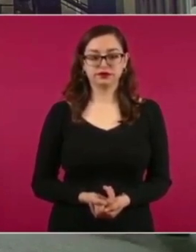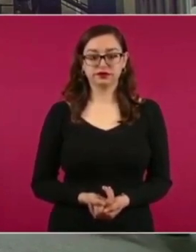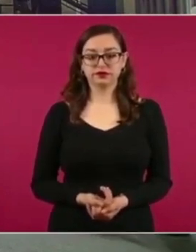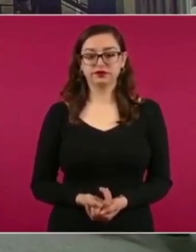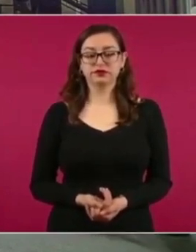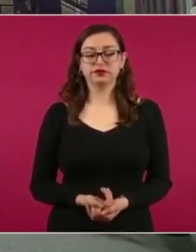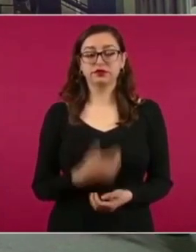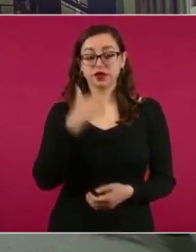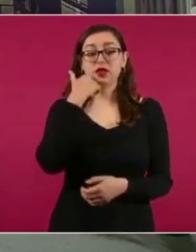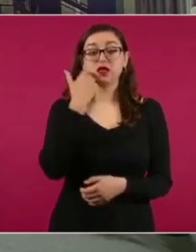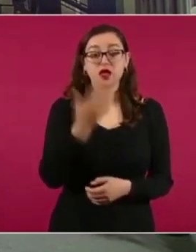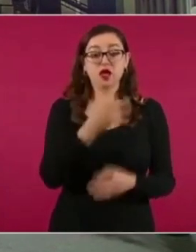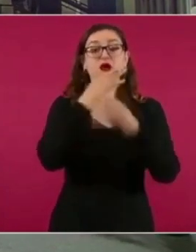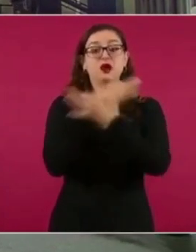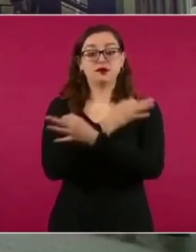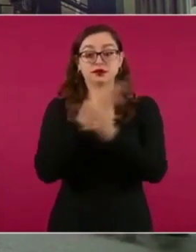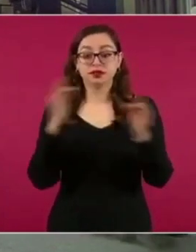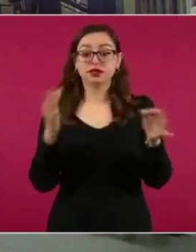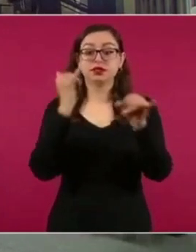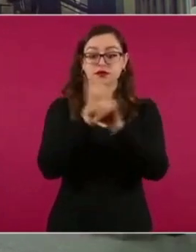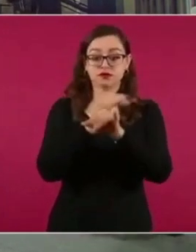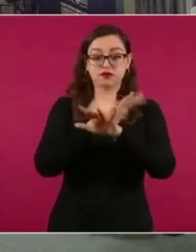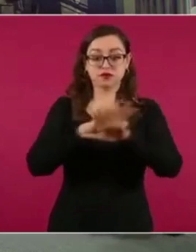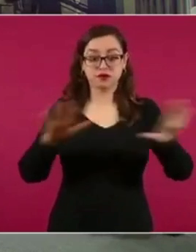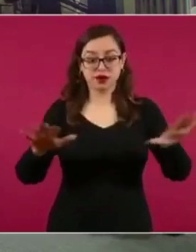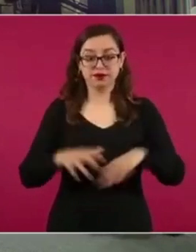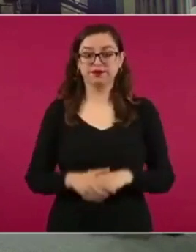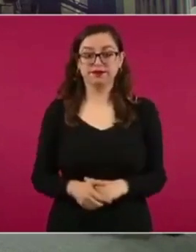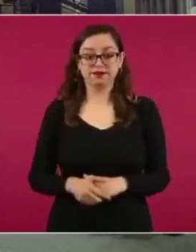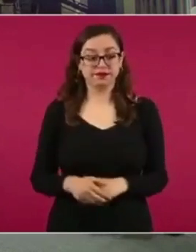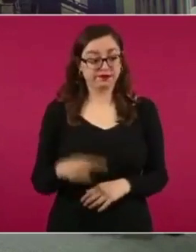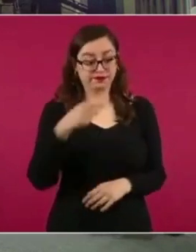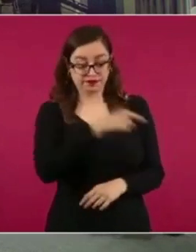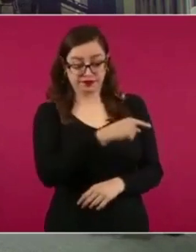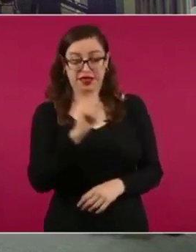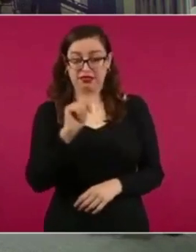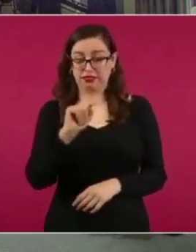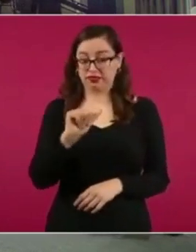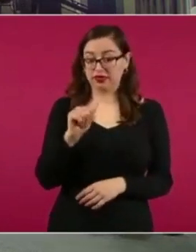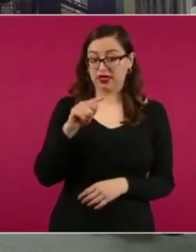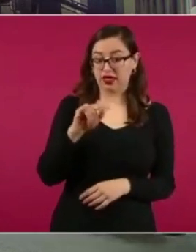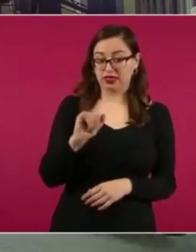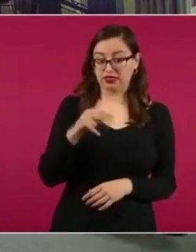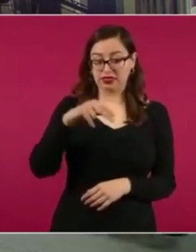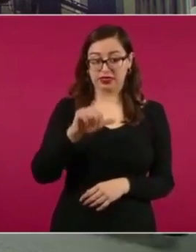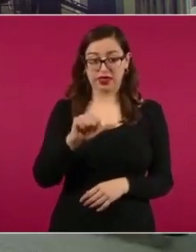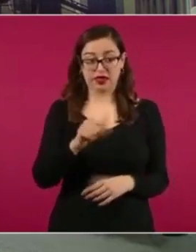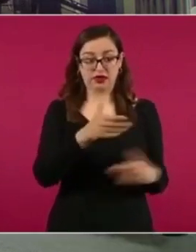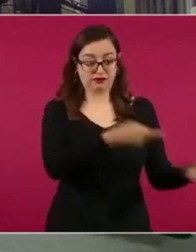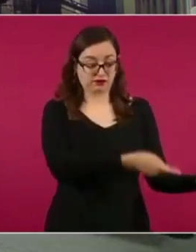escrito de Tatiana, donde me